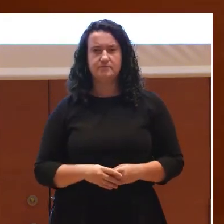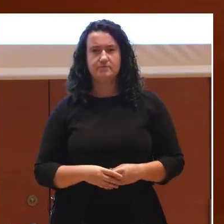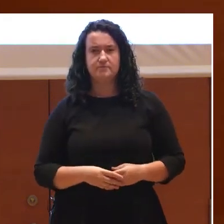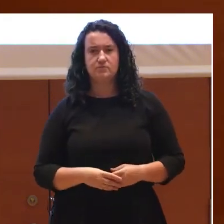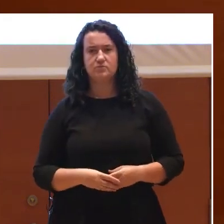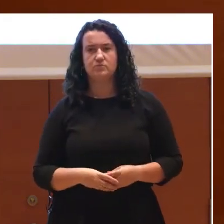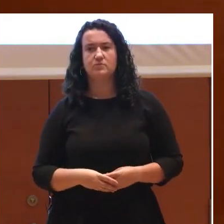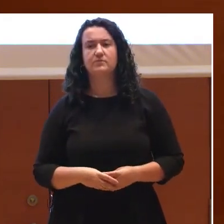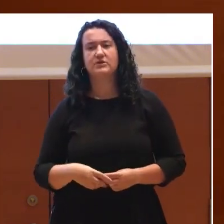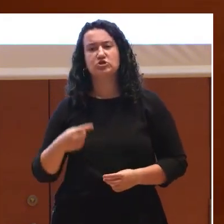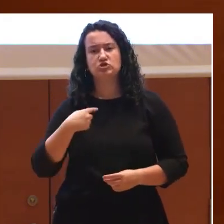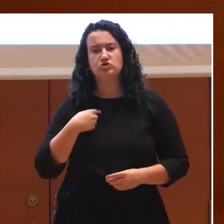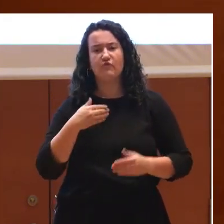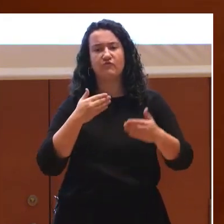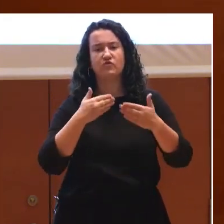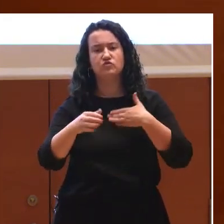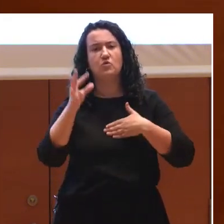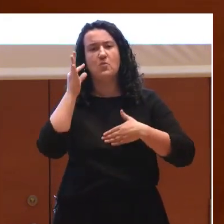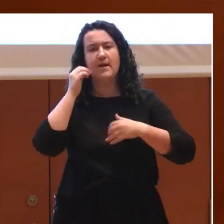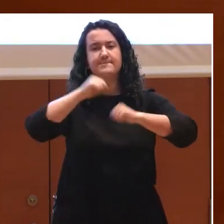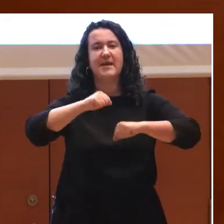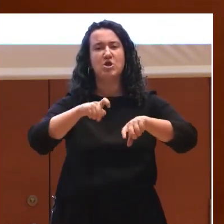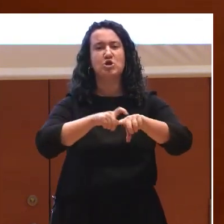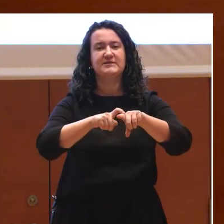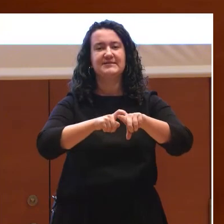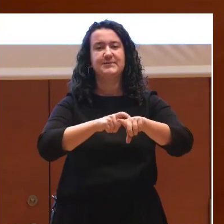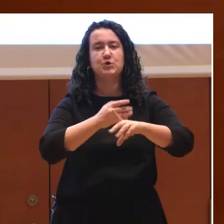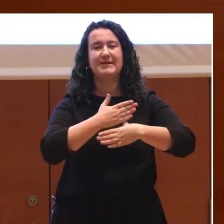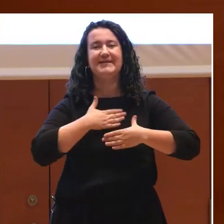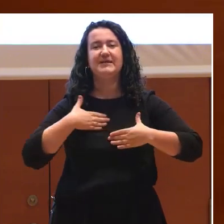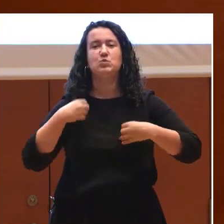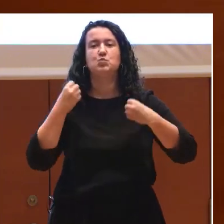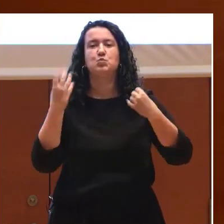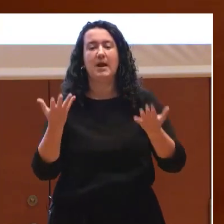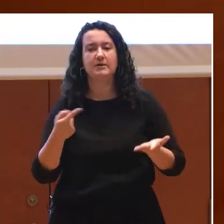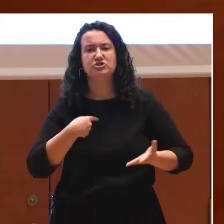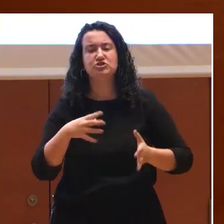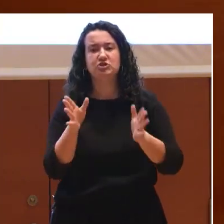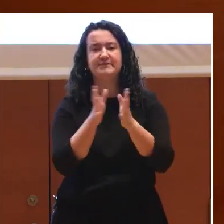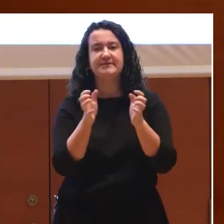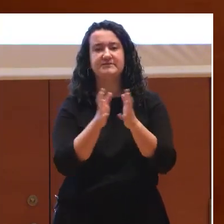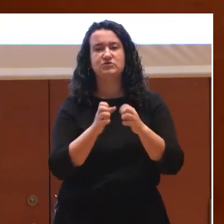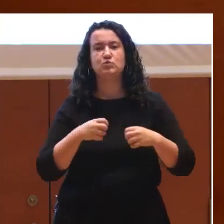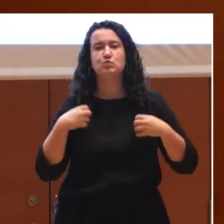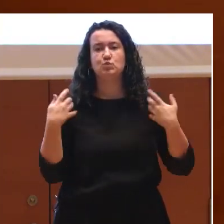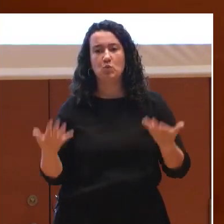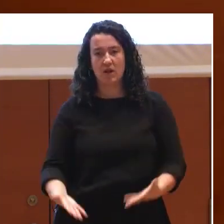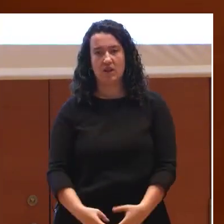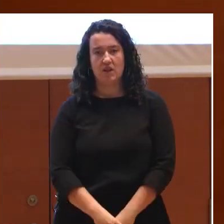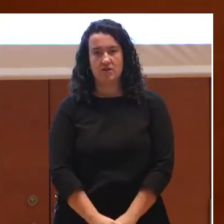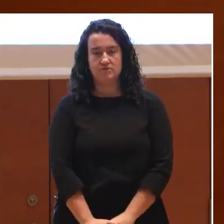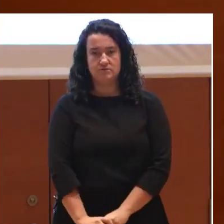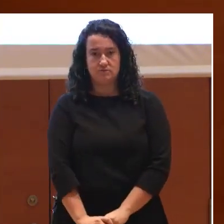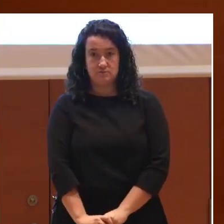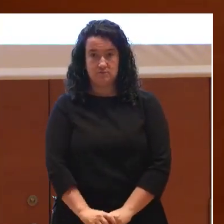mayor quiero llegar a ser? ¿Cuál es mi deseo? Yo le dedico un poquito de rato esta mañana y todavía no